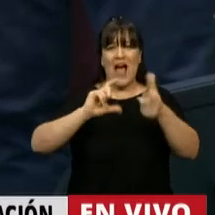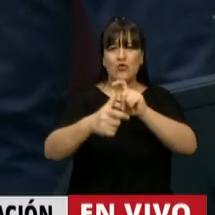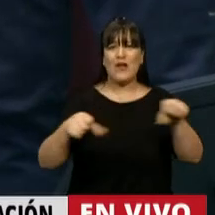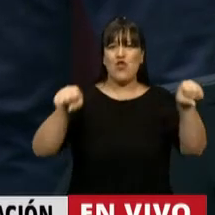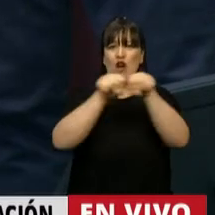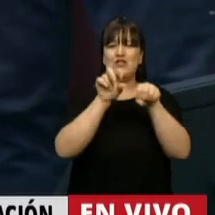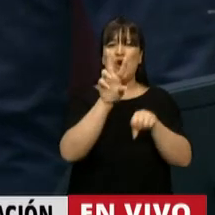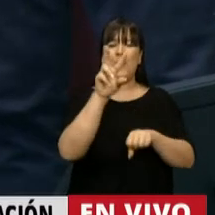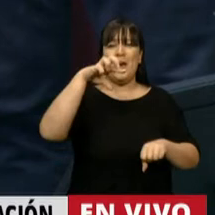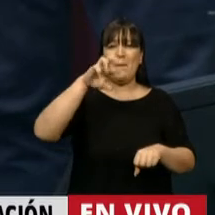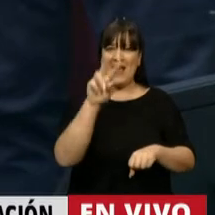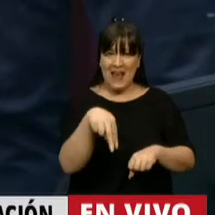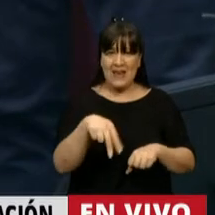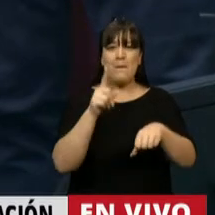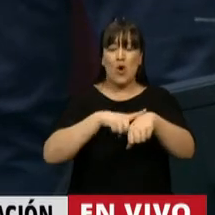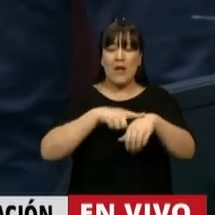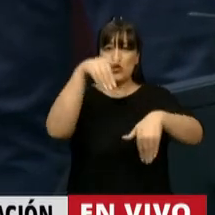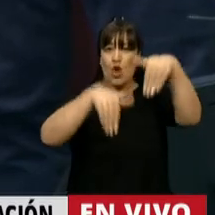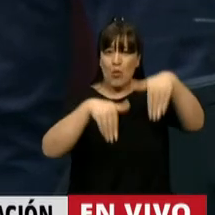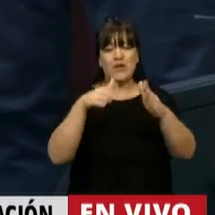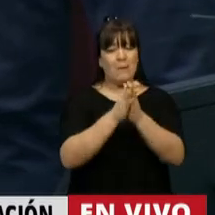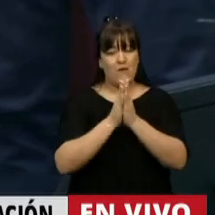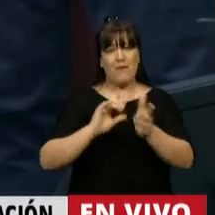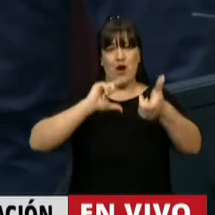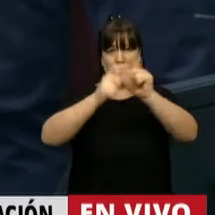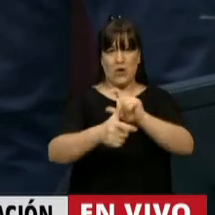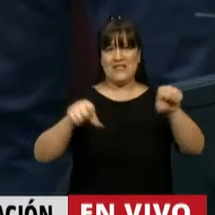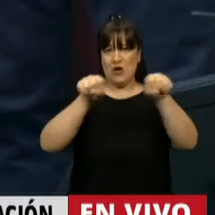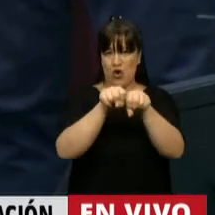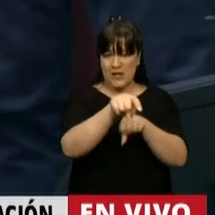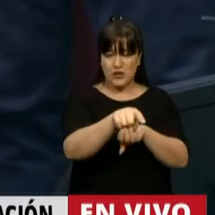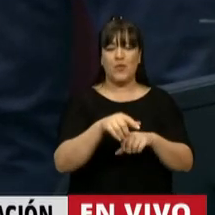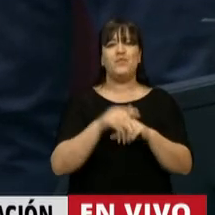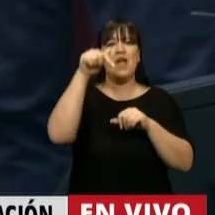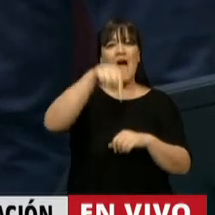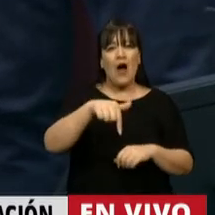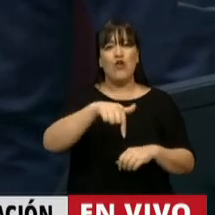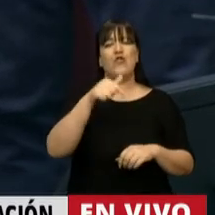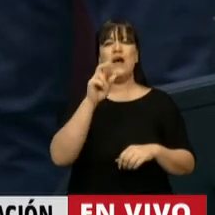para el momento de la votación, la diputada Alicia Andriotti.